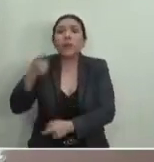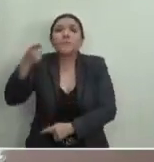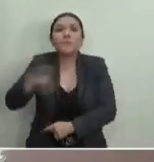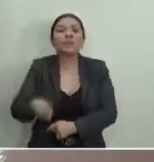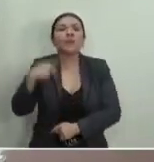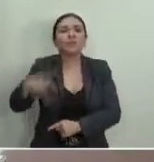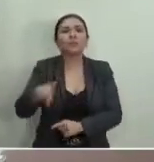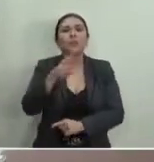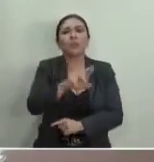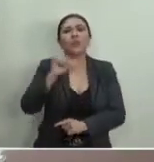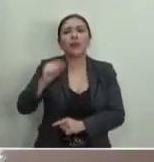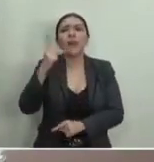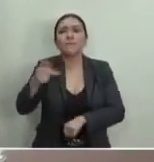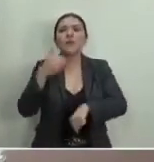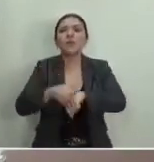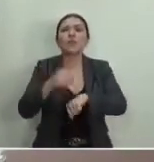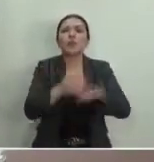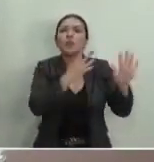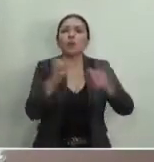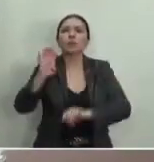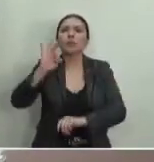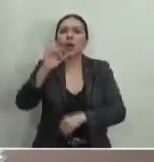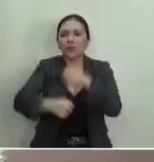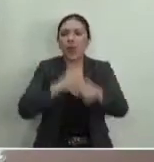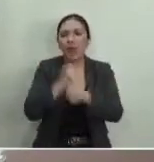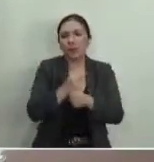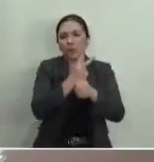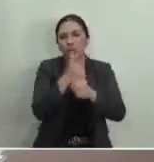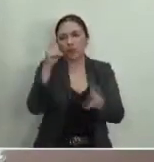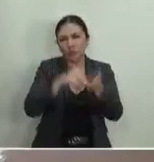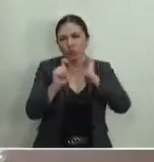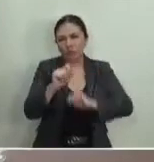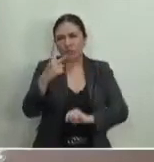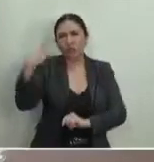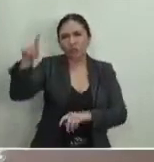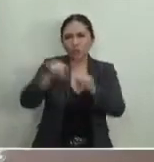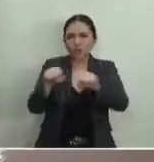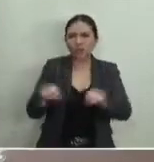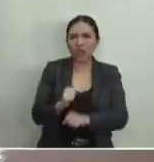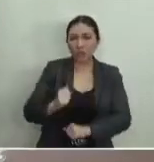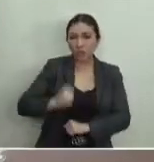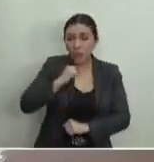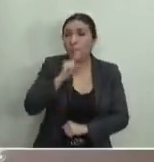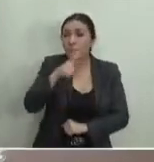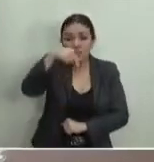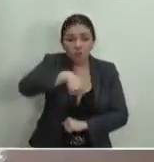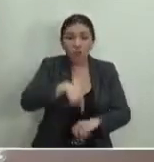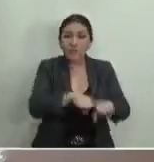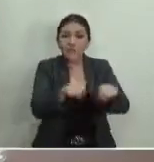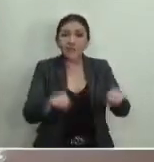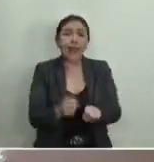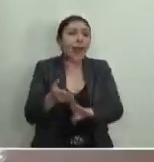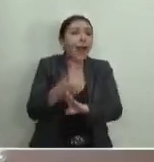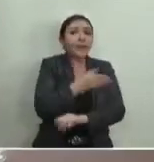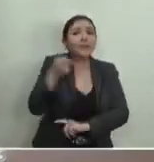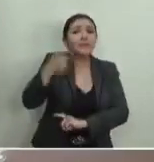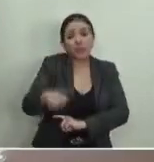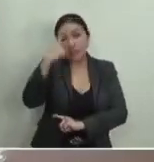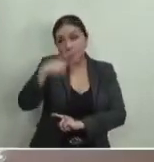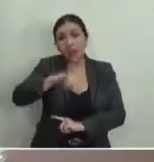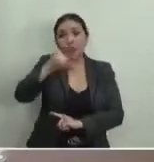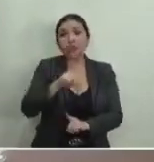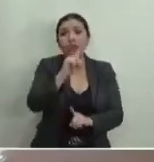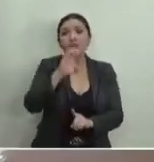Reconsideración 440 de 2022 de la Sala Superior, tal y como esta sala regional se lo ordenó previamente en el juicio de la